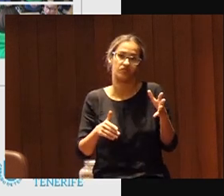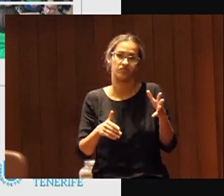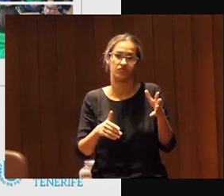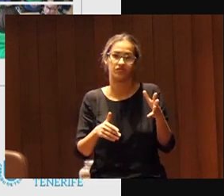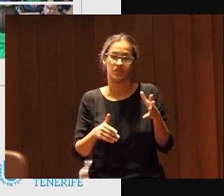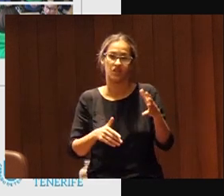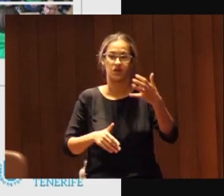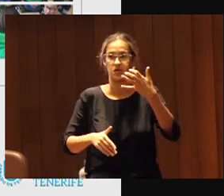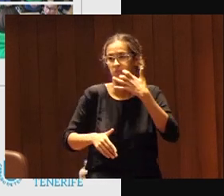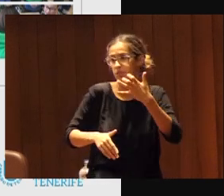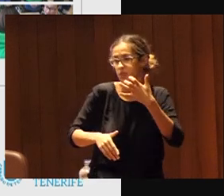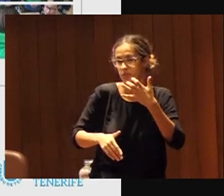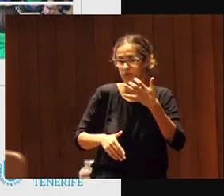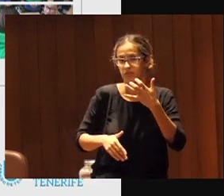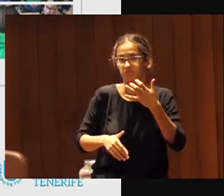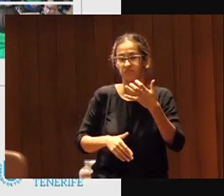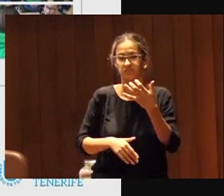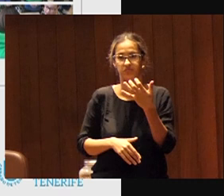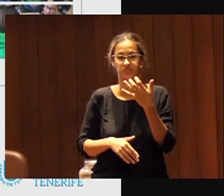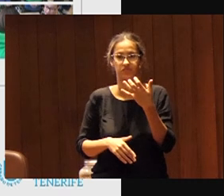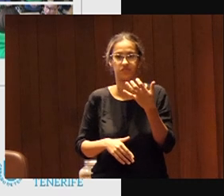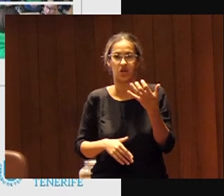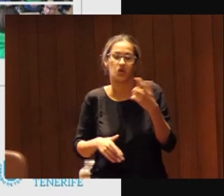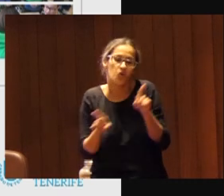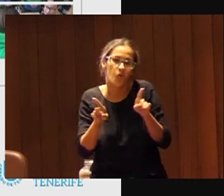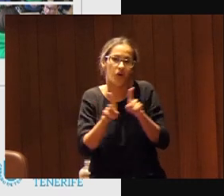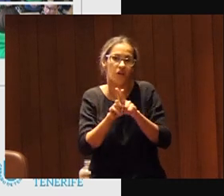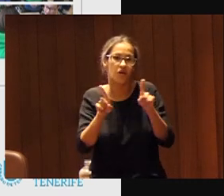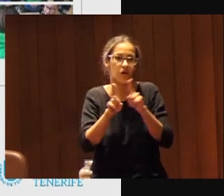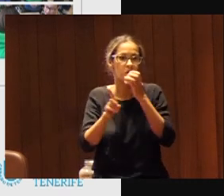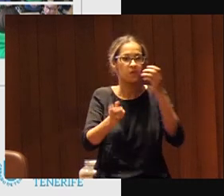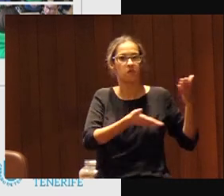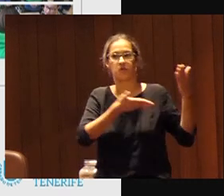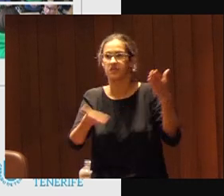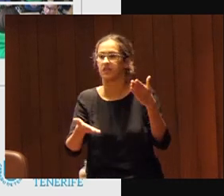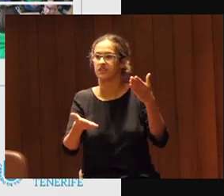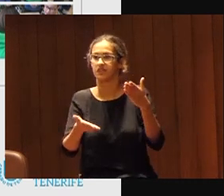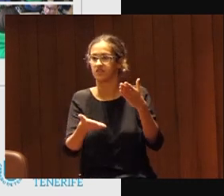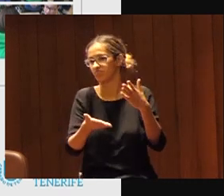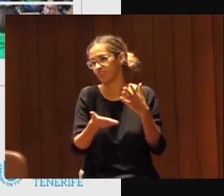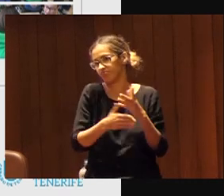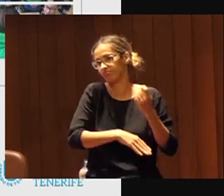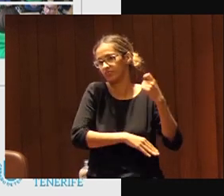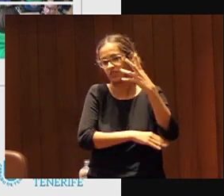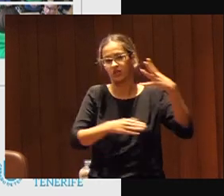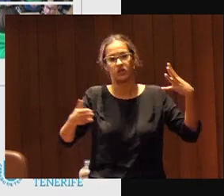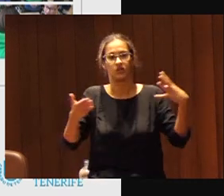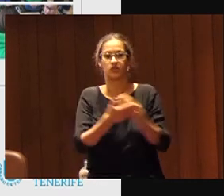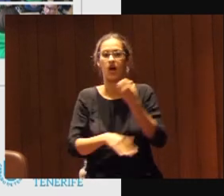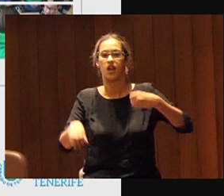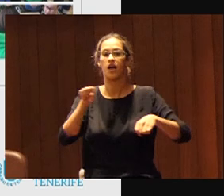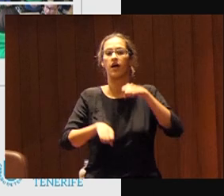en una ocasión se les hizo pues una una bienvenida a las remeras que habían ganado absolutamente todas las banderas aquel año ¿no?